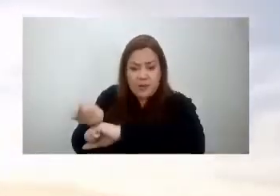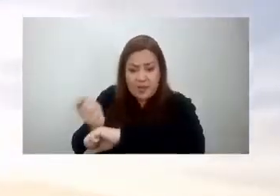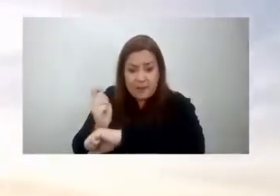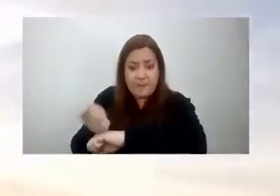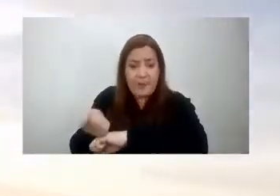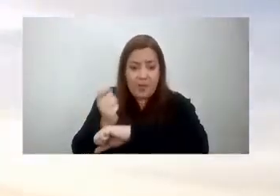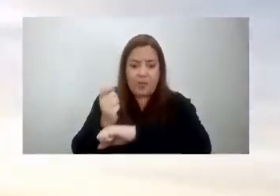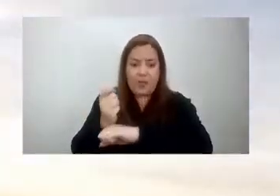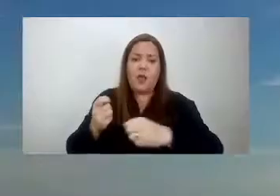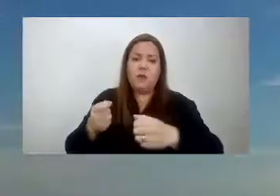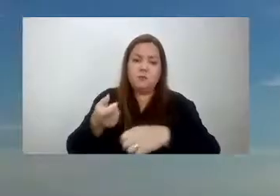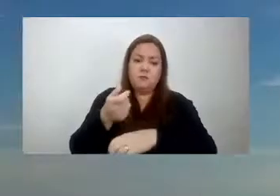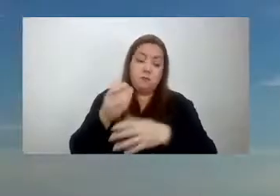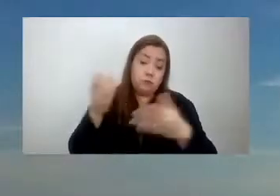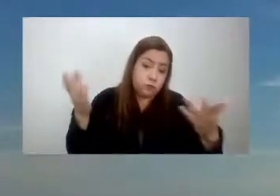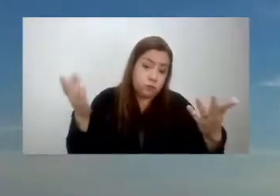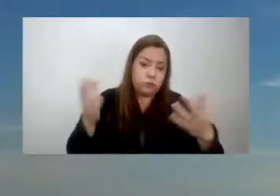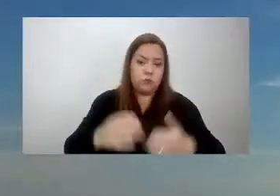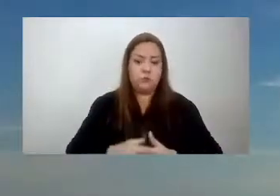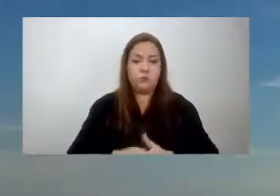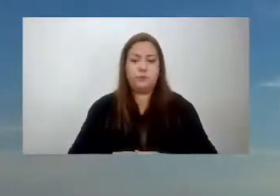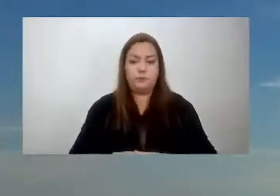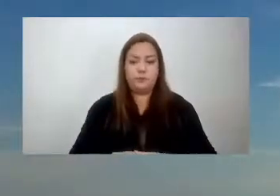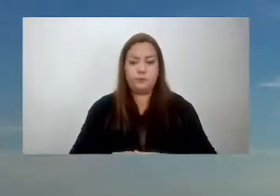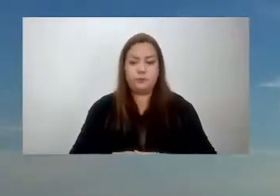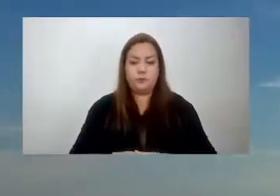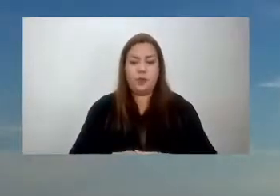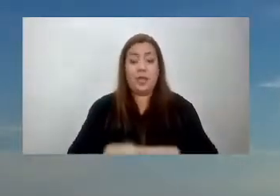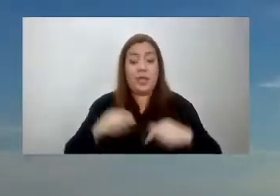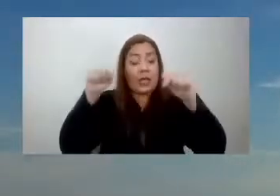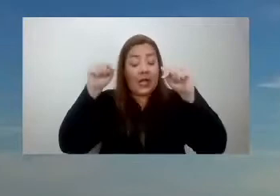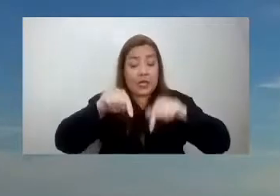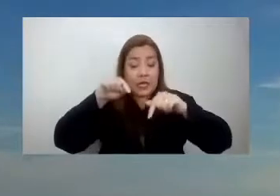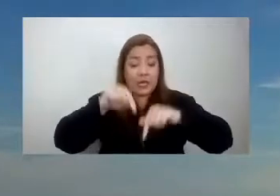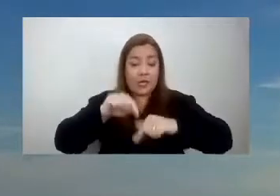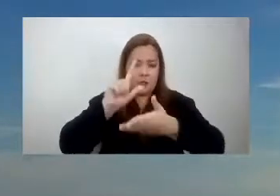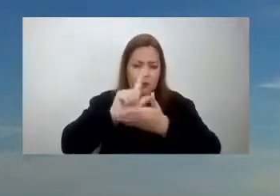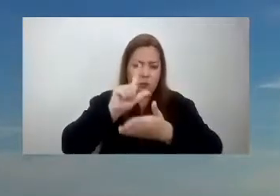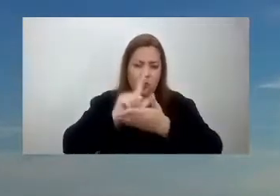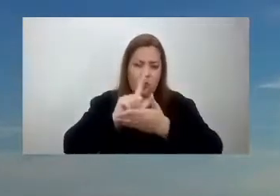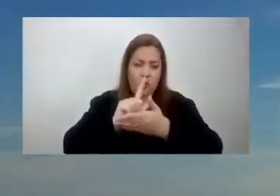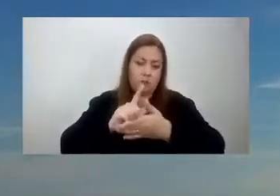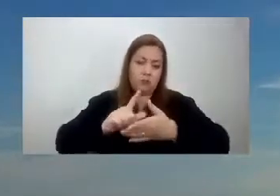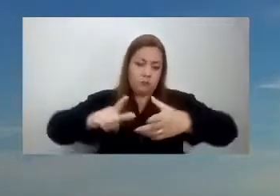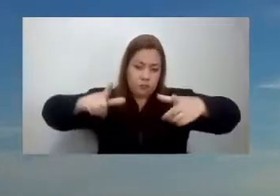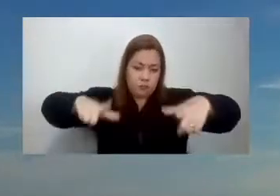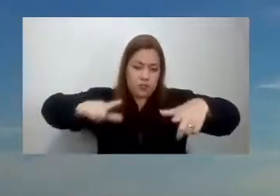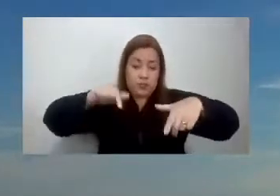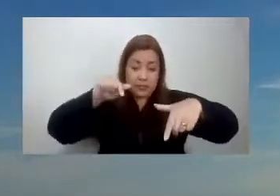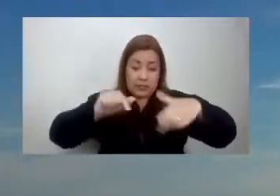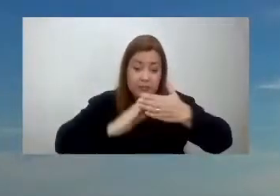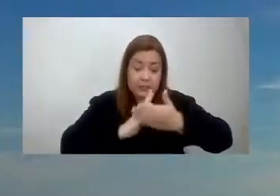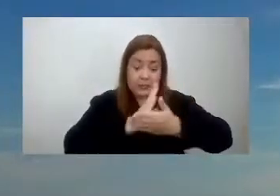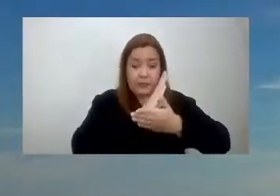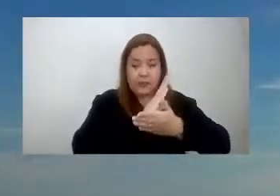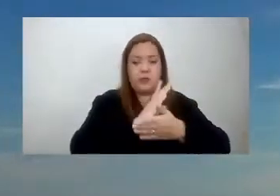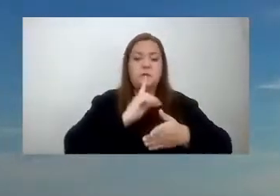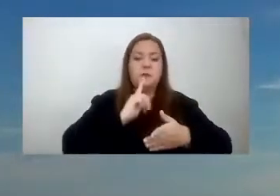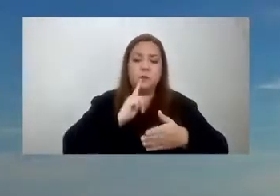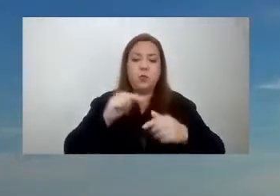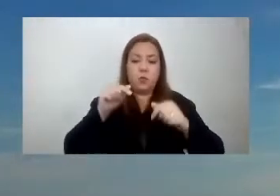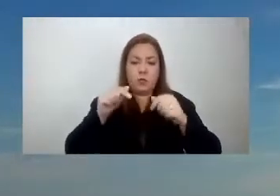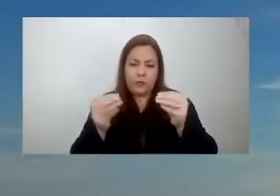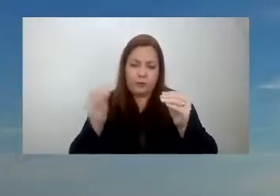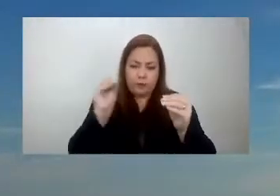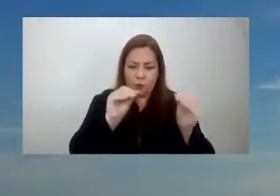hay pesca artesanal en este lugar sede de esta iniciativa tenemos nuestra